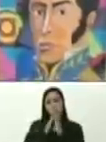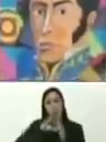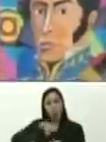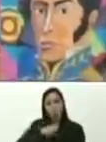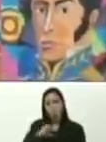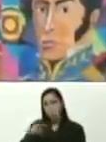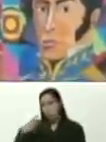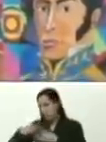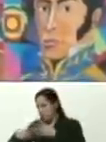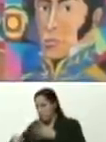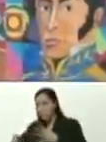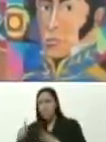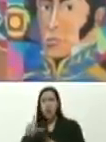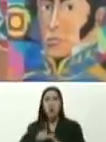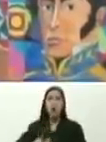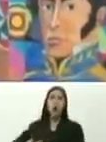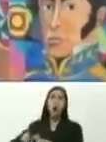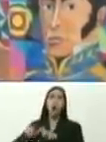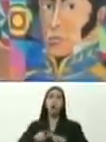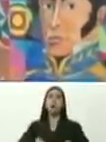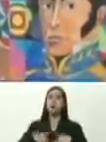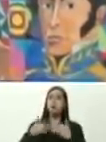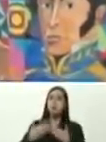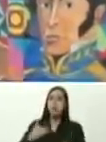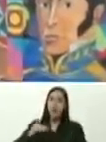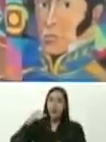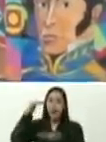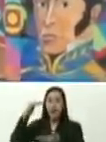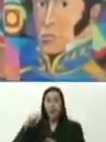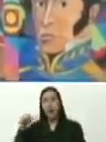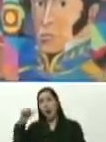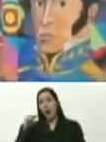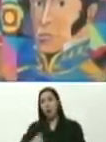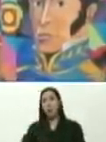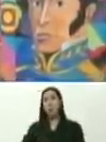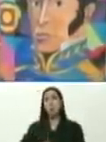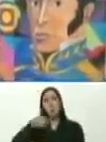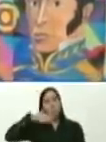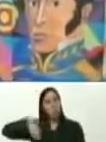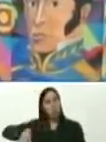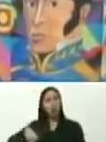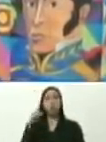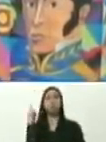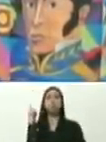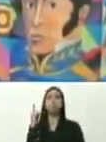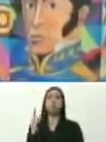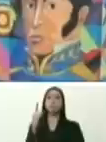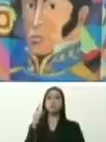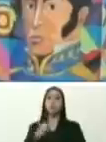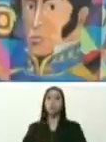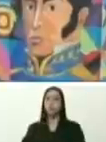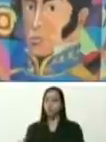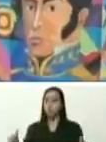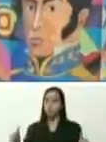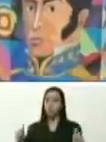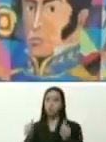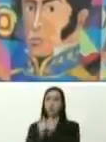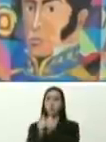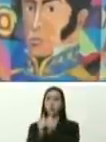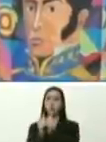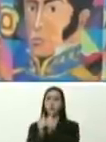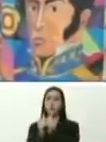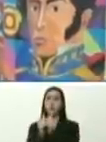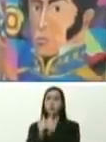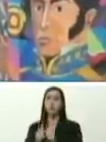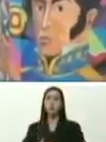sectores de estas parroquias, ha sido obra, del poder popular, gobernar, el poder popular, con el